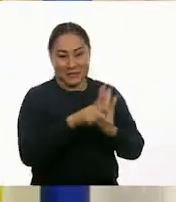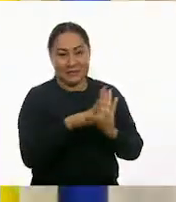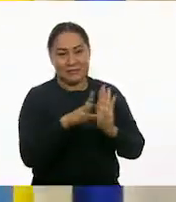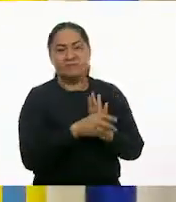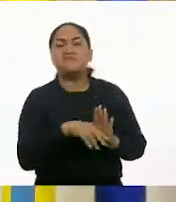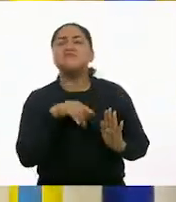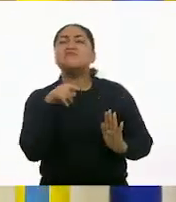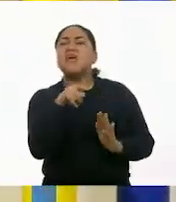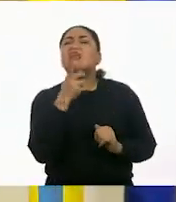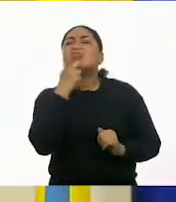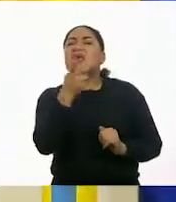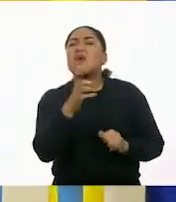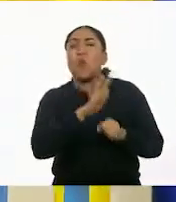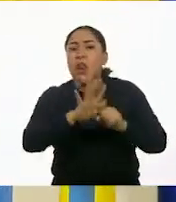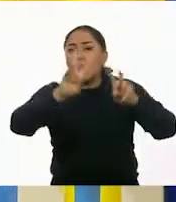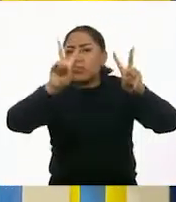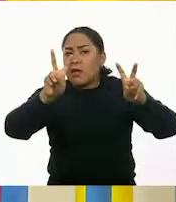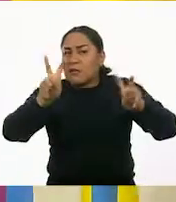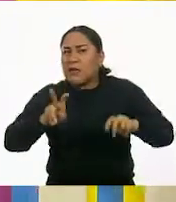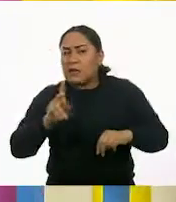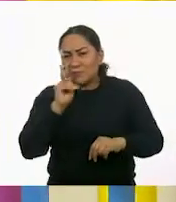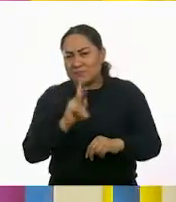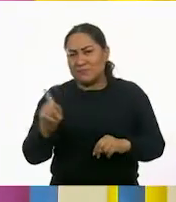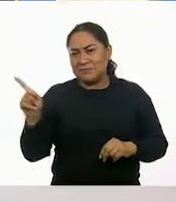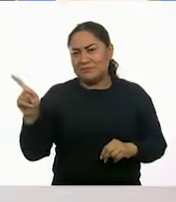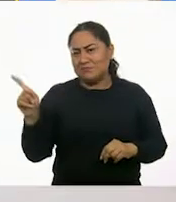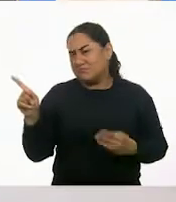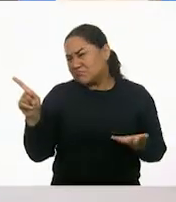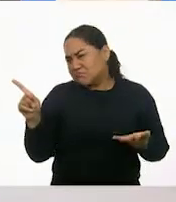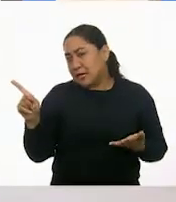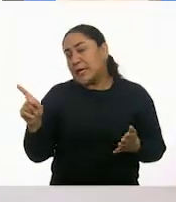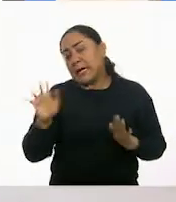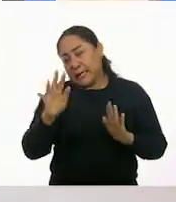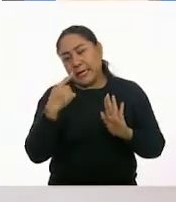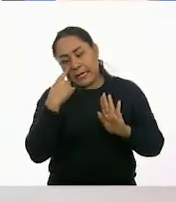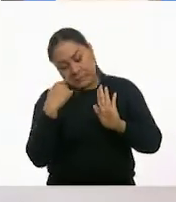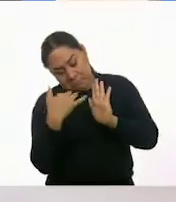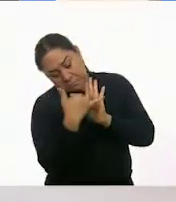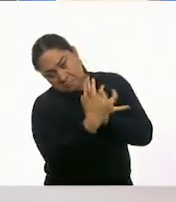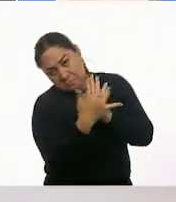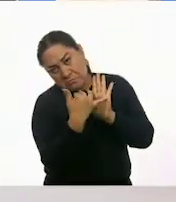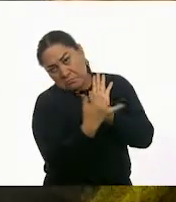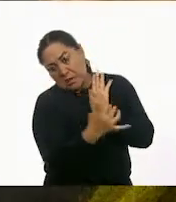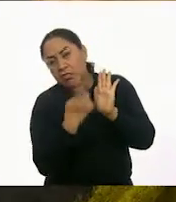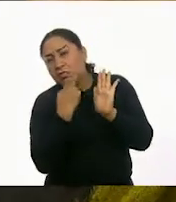¿Y qué dicen los temas que vienen en la primera página? A ver, en la primera página dice...